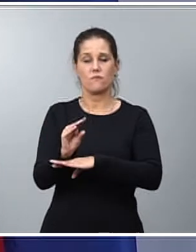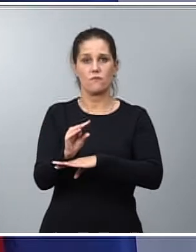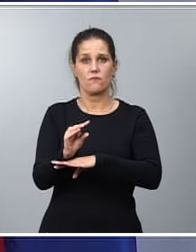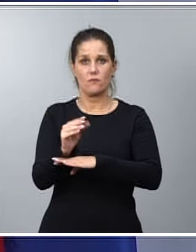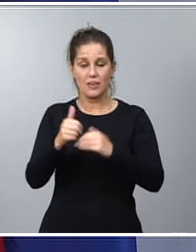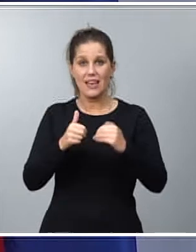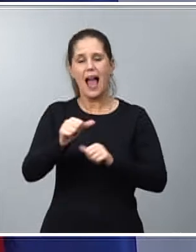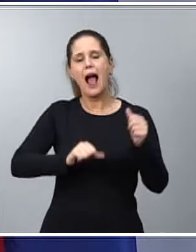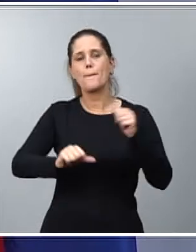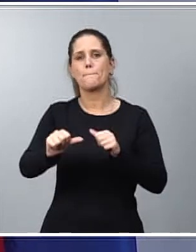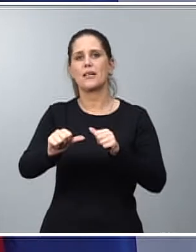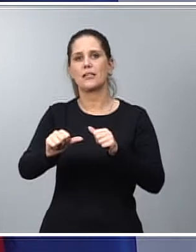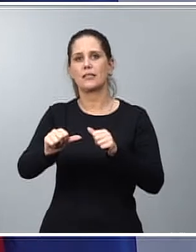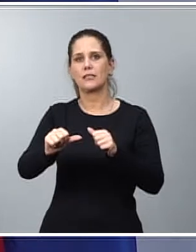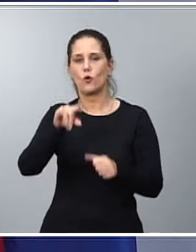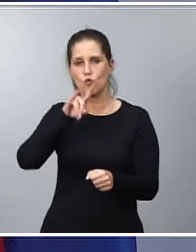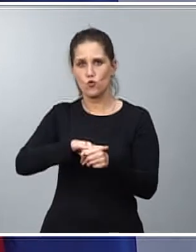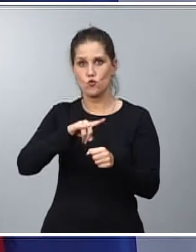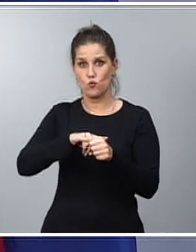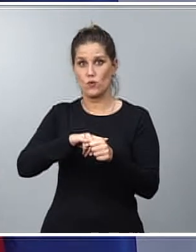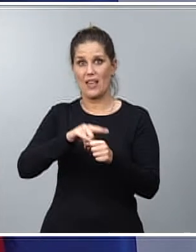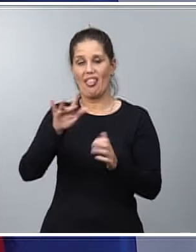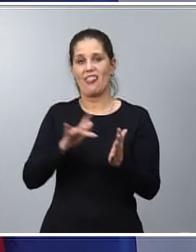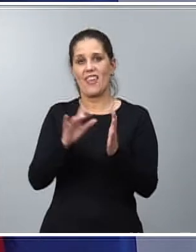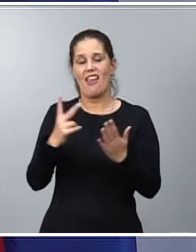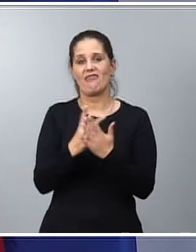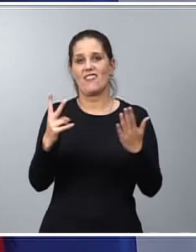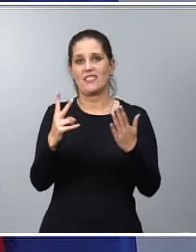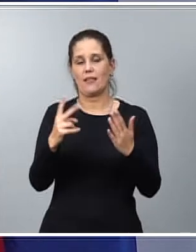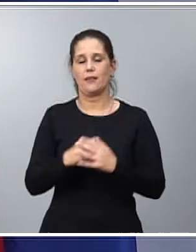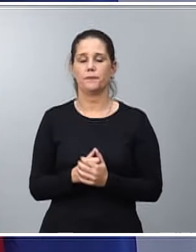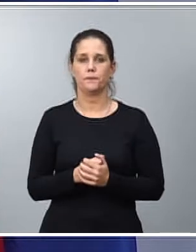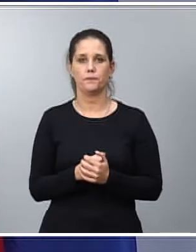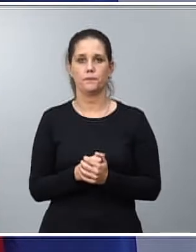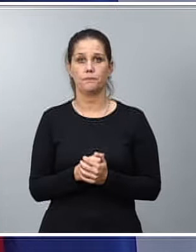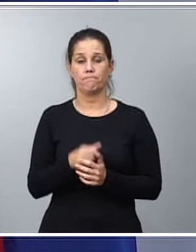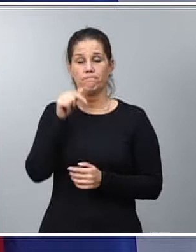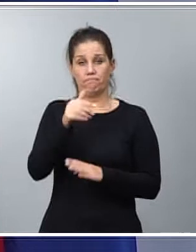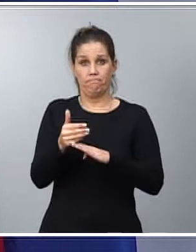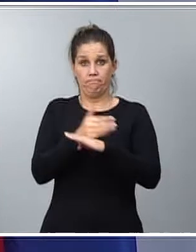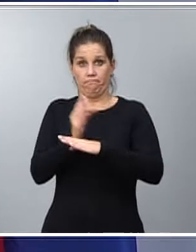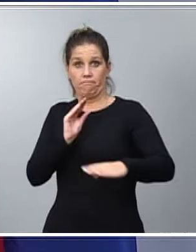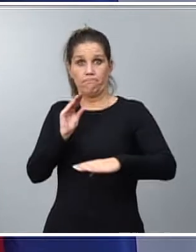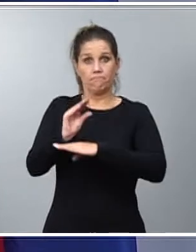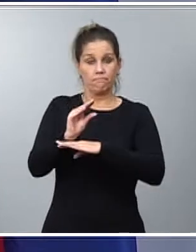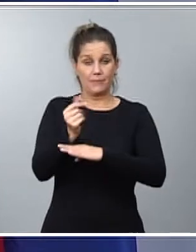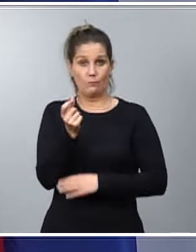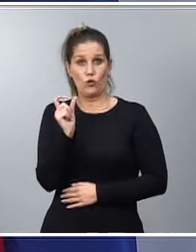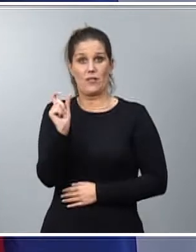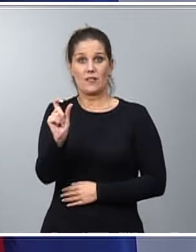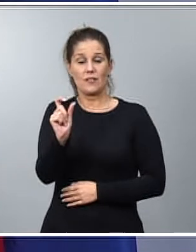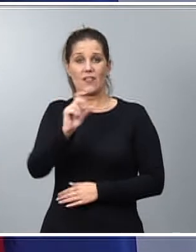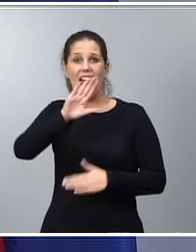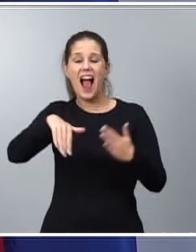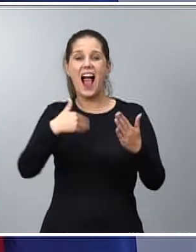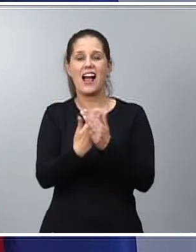próximo lunes, día 17, que constituyen un anticipo de una cantidad que sumará hasta 4.000